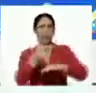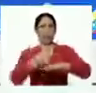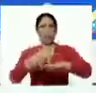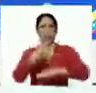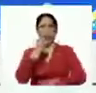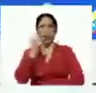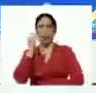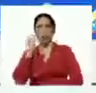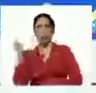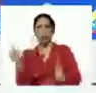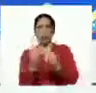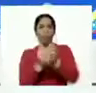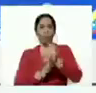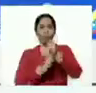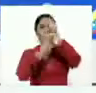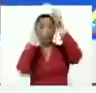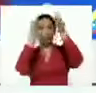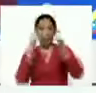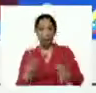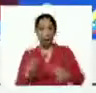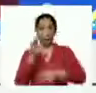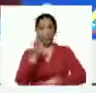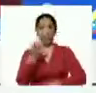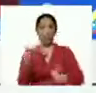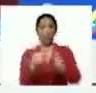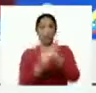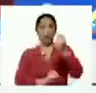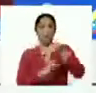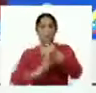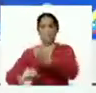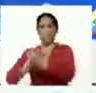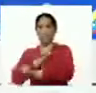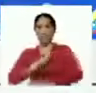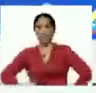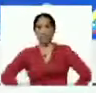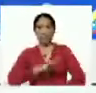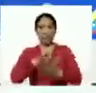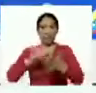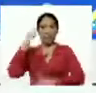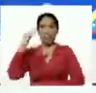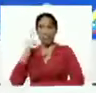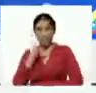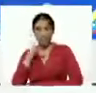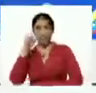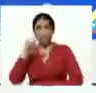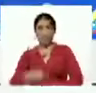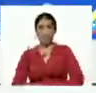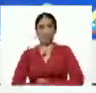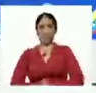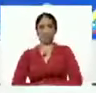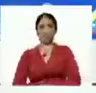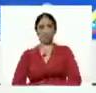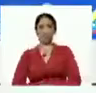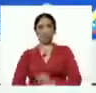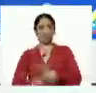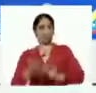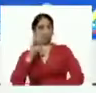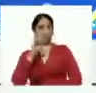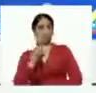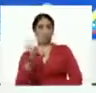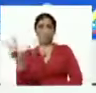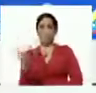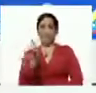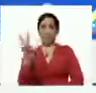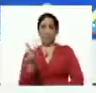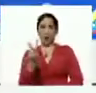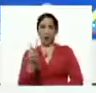gobernadoras, con el liderazgo real del país, con el apoyo de la Fuerza Armada Nacional Bolivariana. Ya Venezuela ha echado la